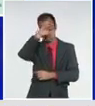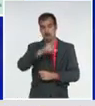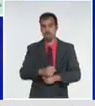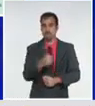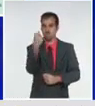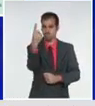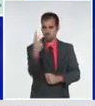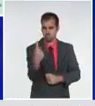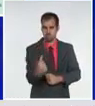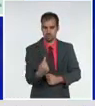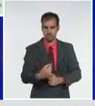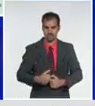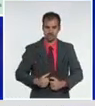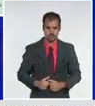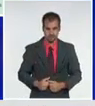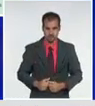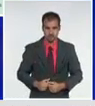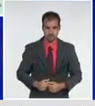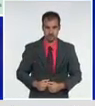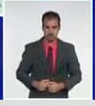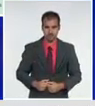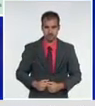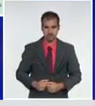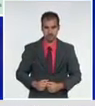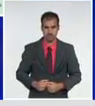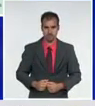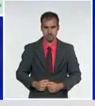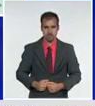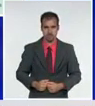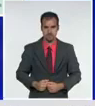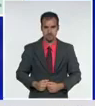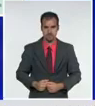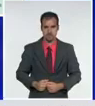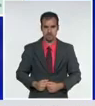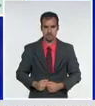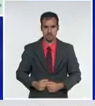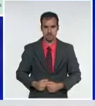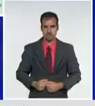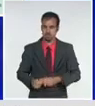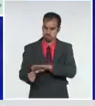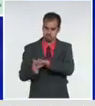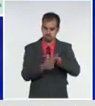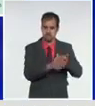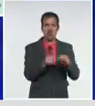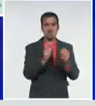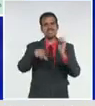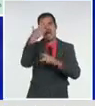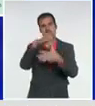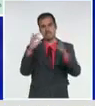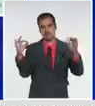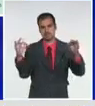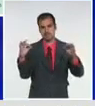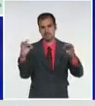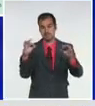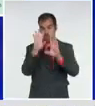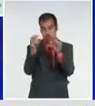caso autóctono de cada uno de estos municipios. Artemisa, con doce casos ayer,